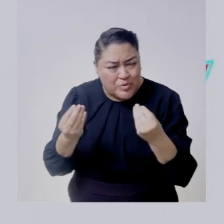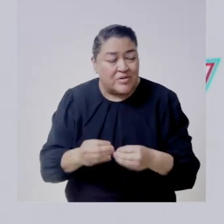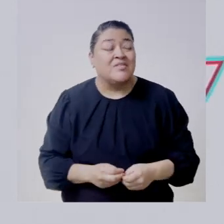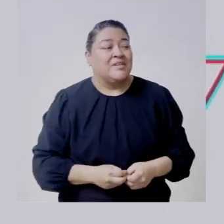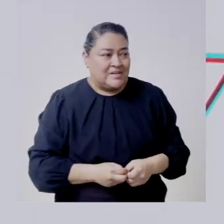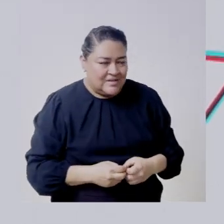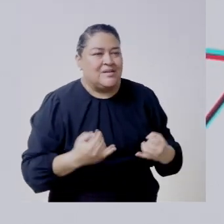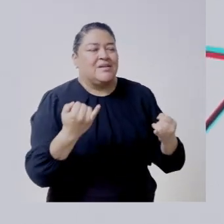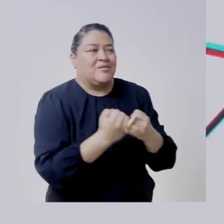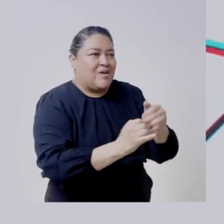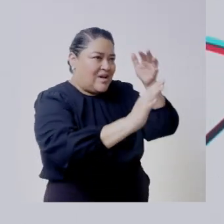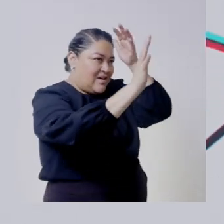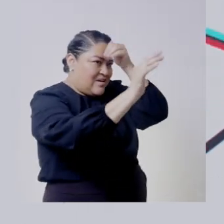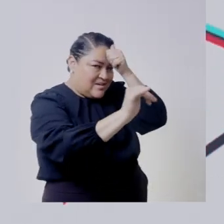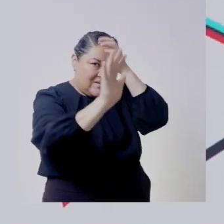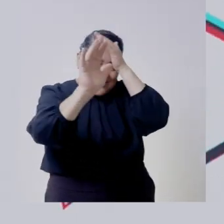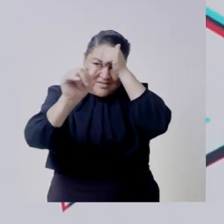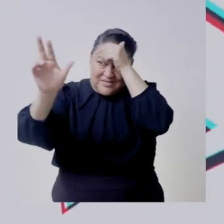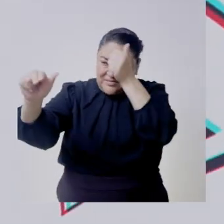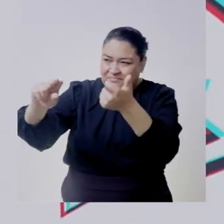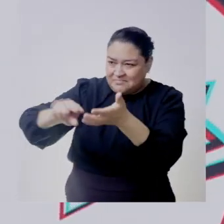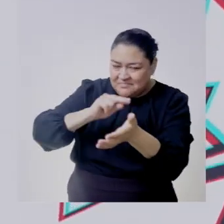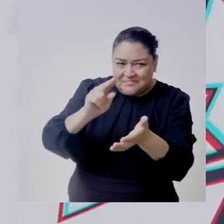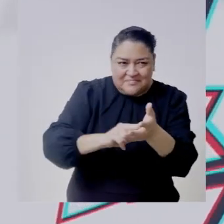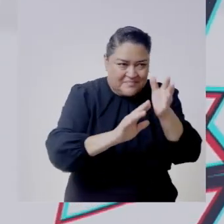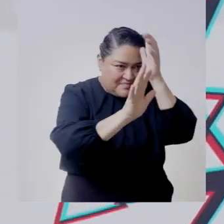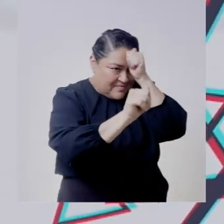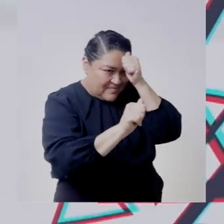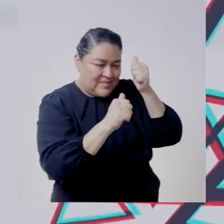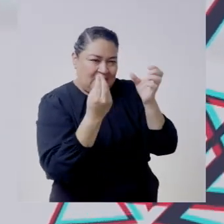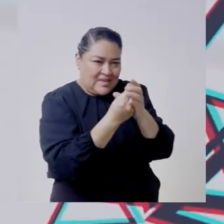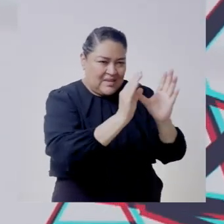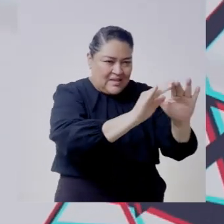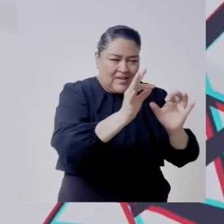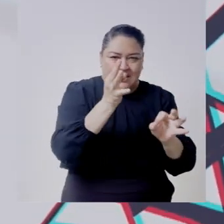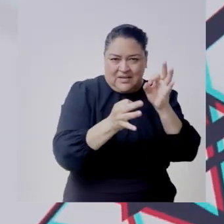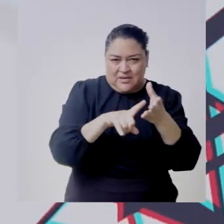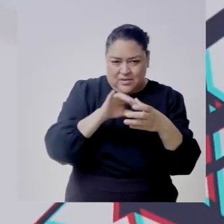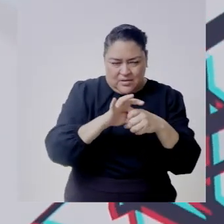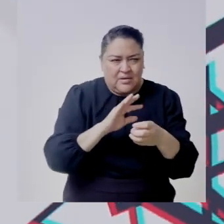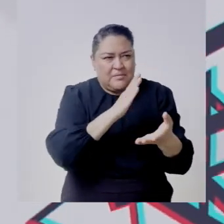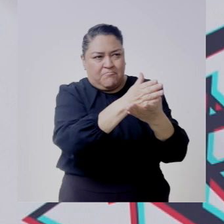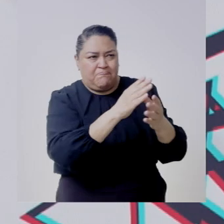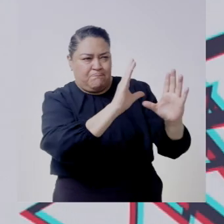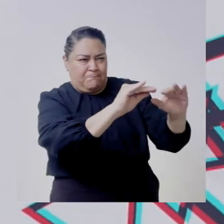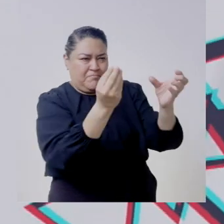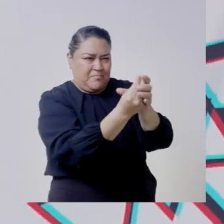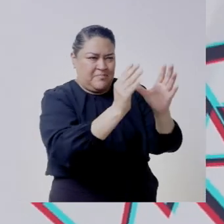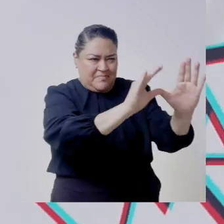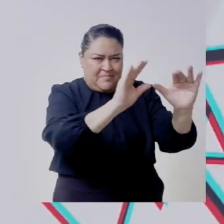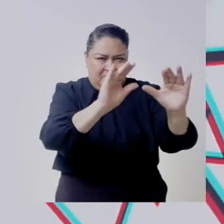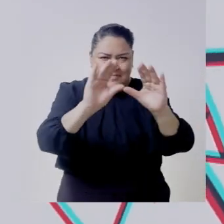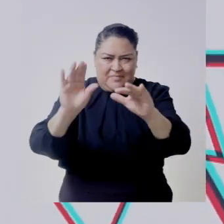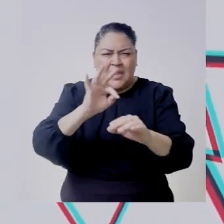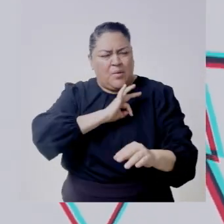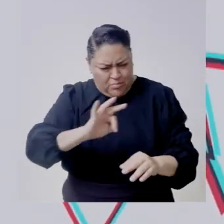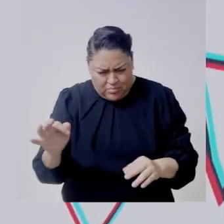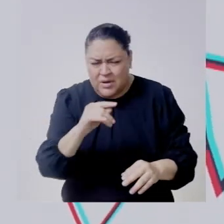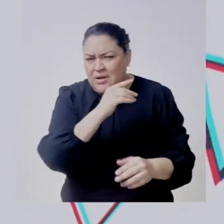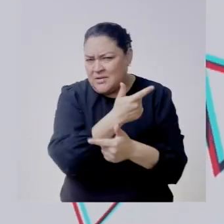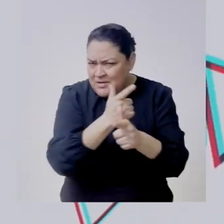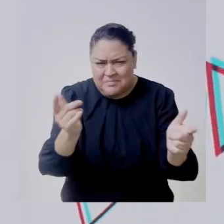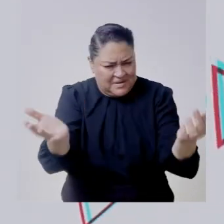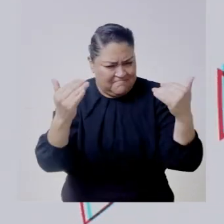también seguiremos firmando convenios nacionales e internacionales para establecer la cátedra tribunal electoral y ofrecer los programas los